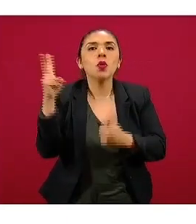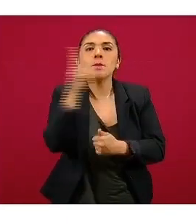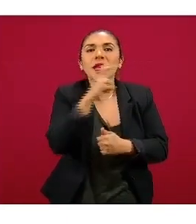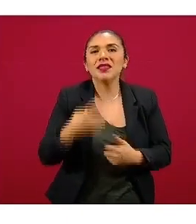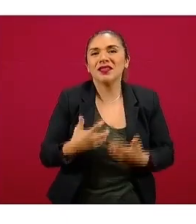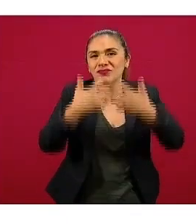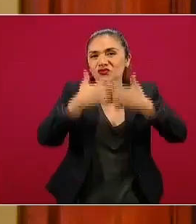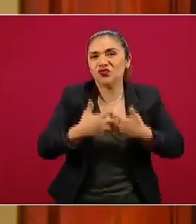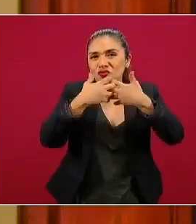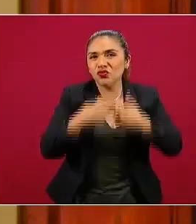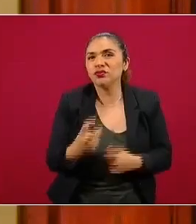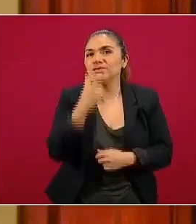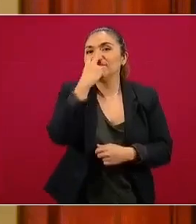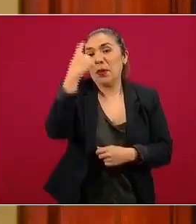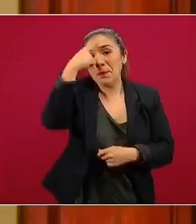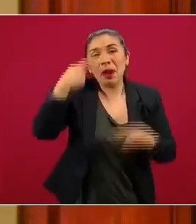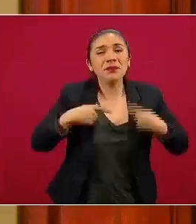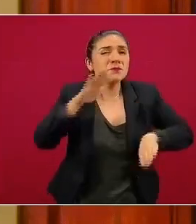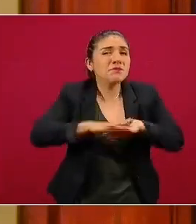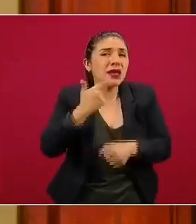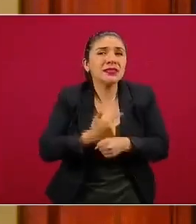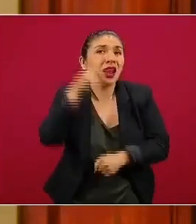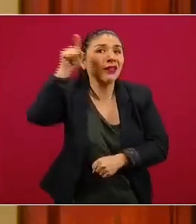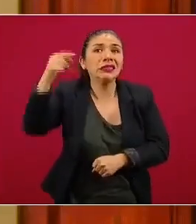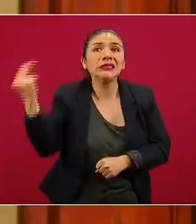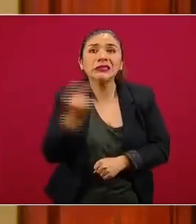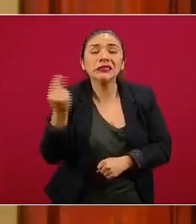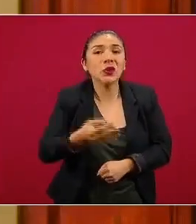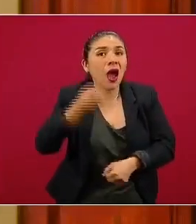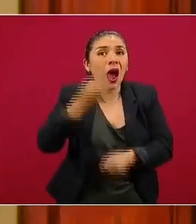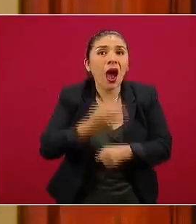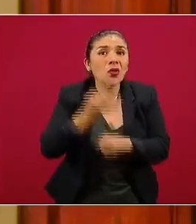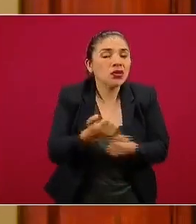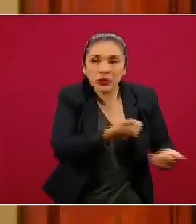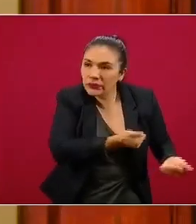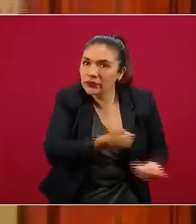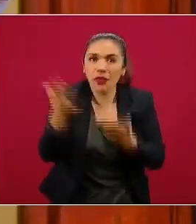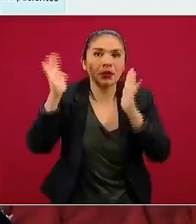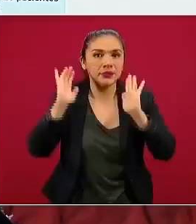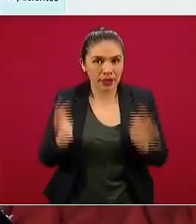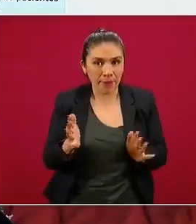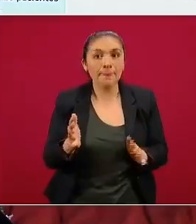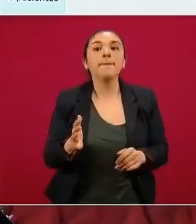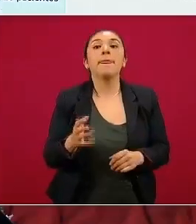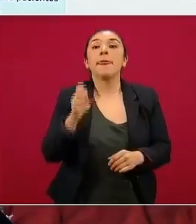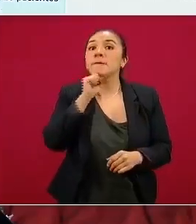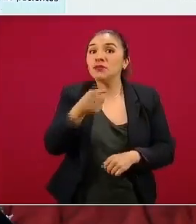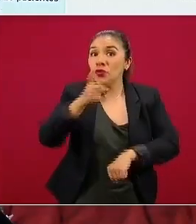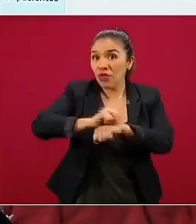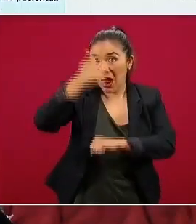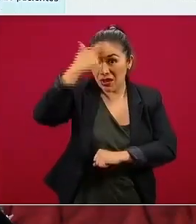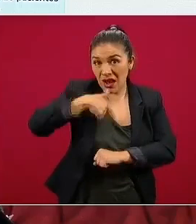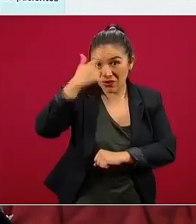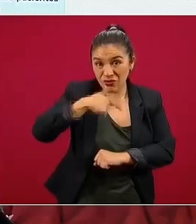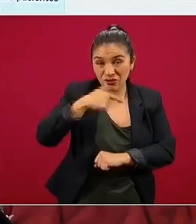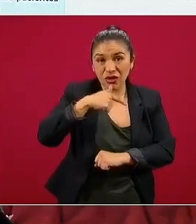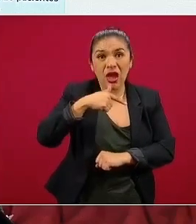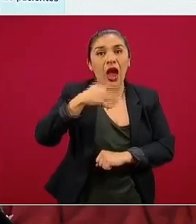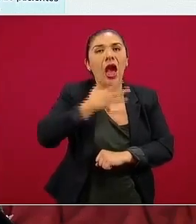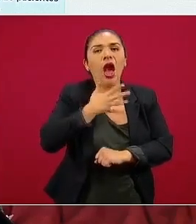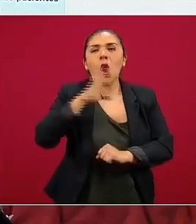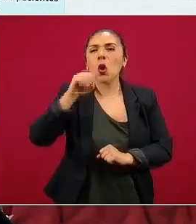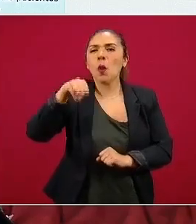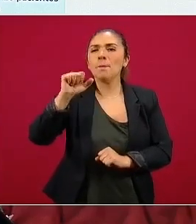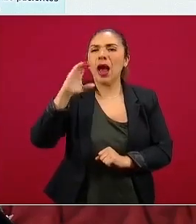pacientes críticos, que era una de las principales necesidades que el estado requirió. Esa misma noche de los almacenes de